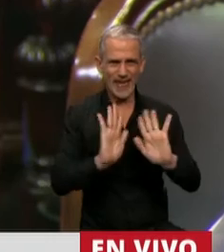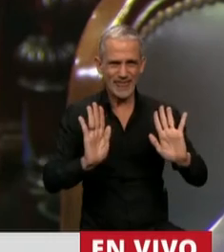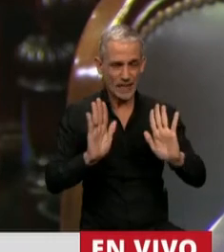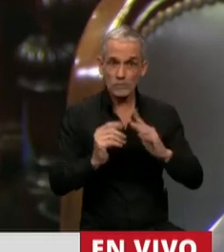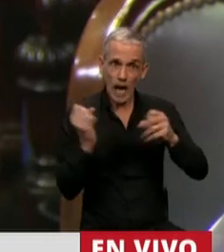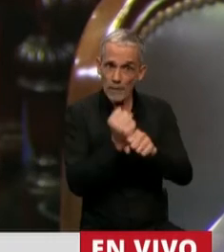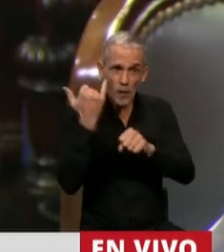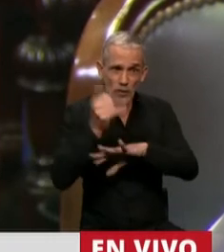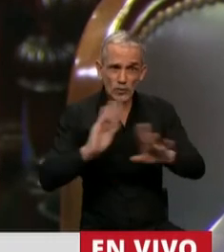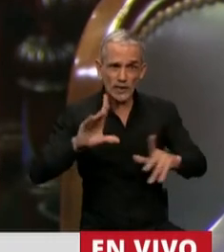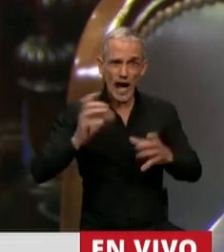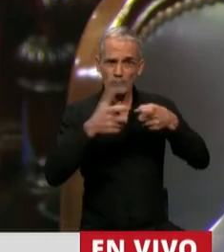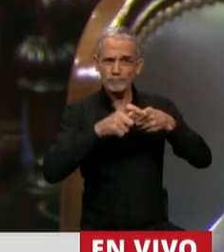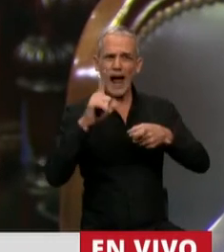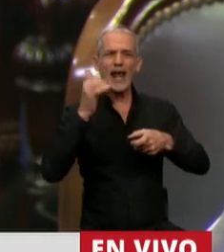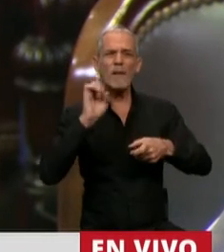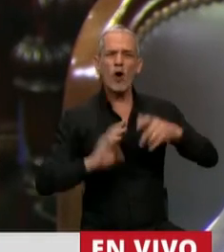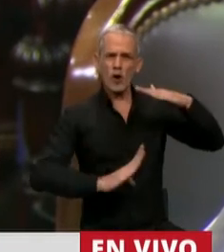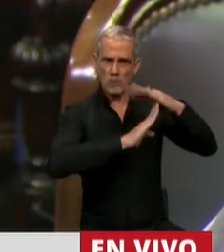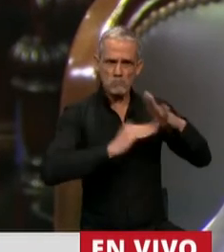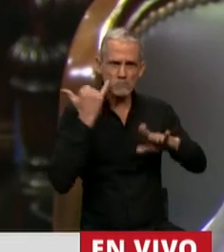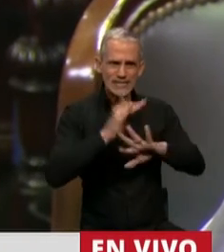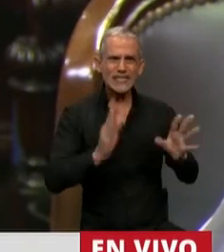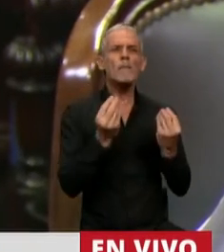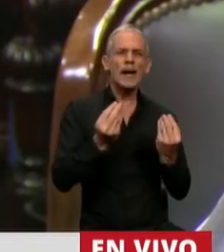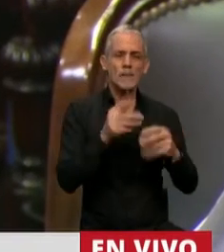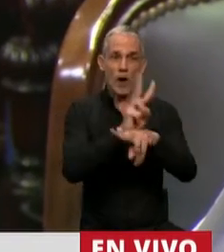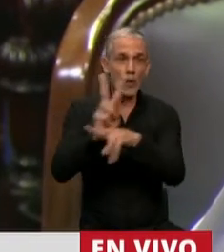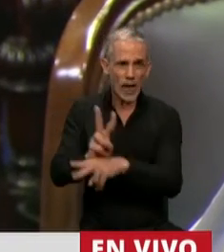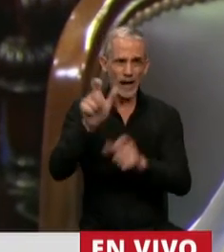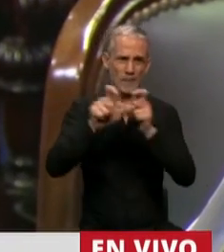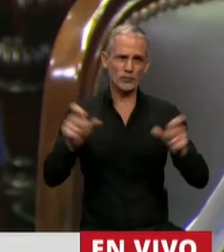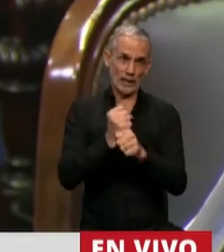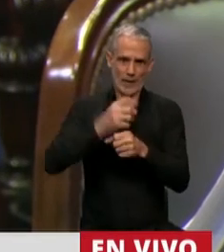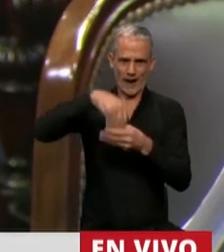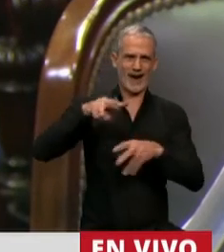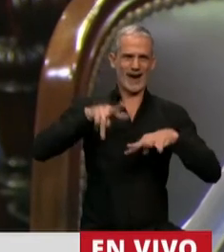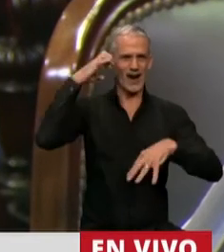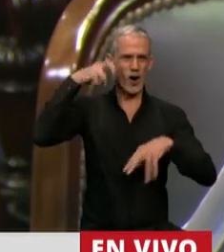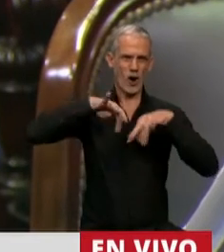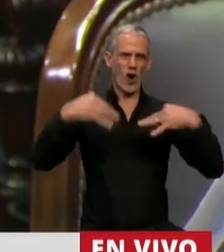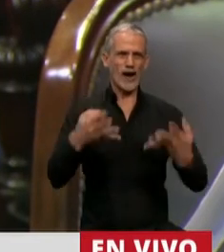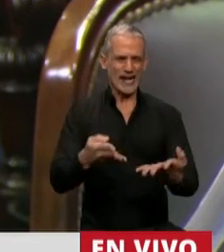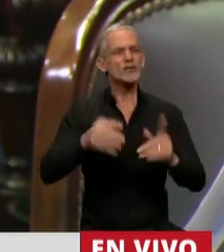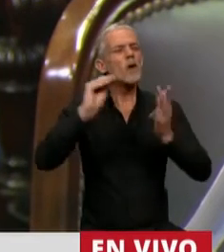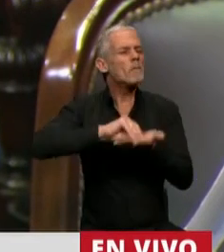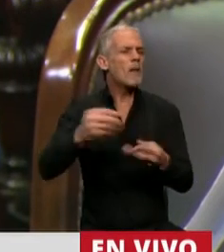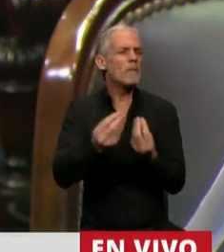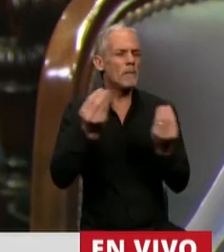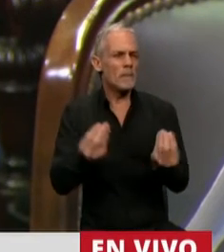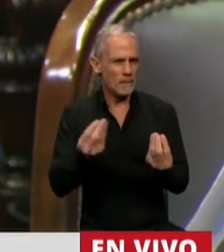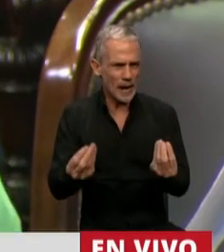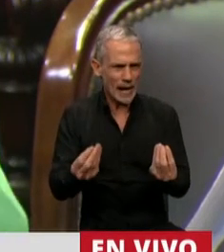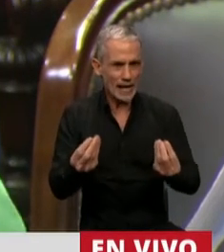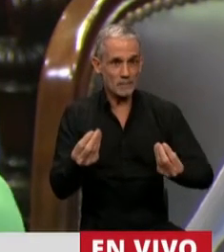labor, no solo para cuidar a los trabajadores y trabajadoras de esta casa, sino para que no sean